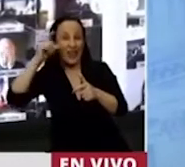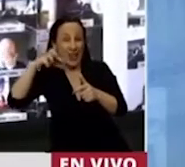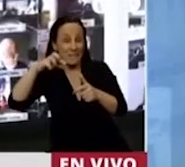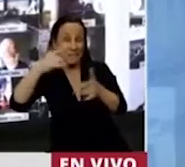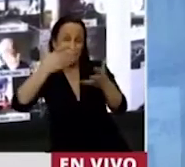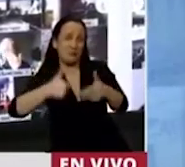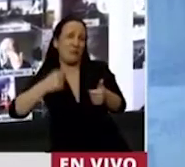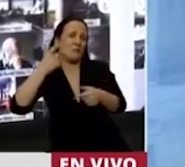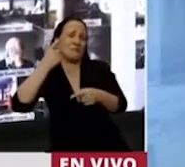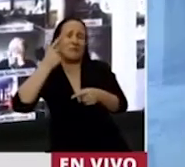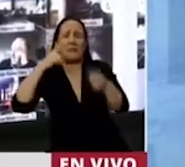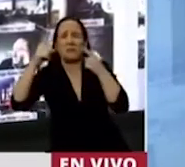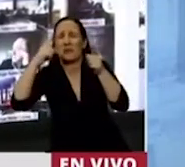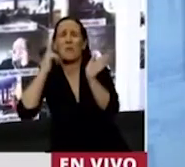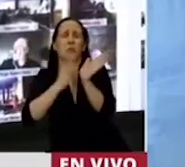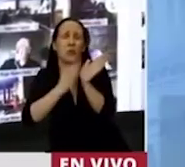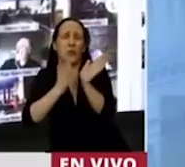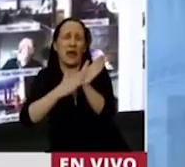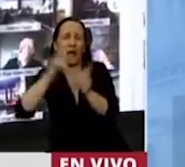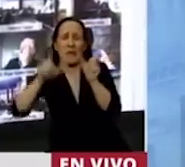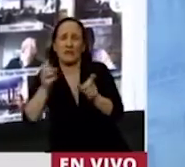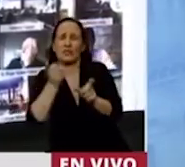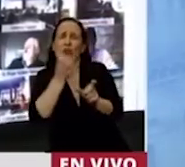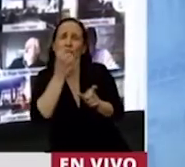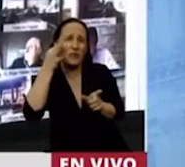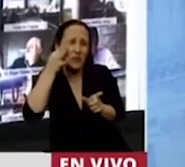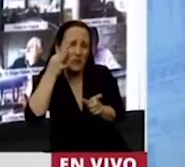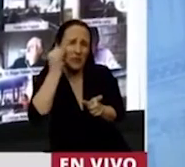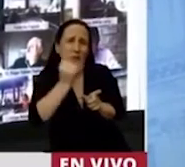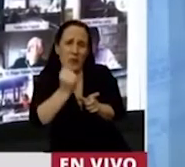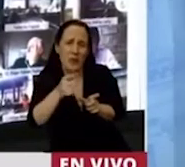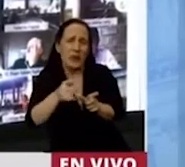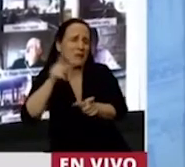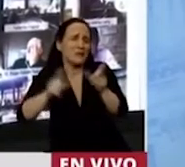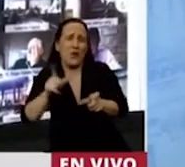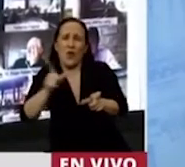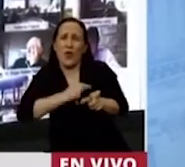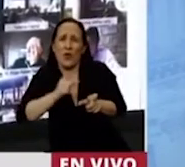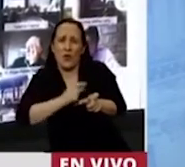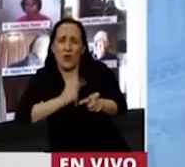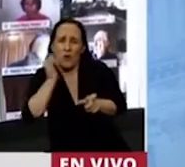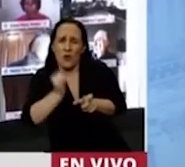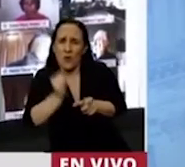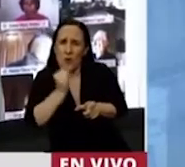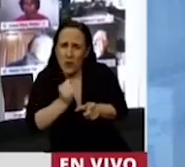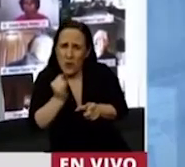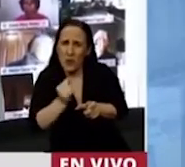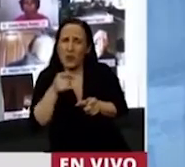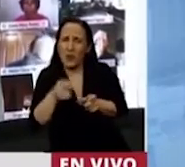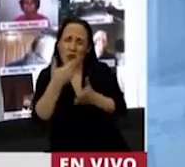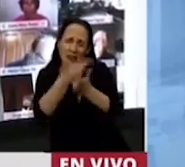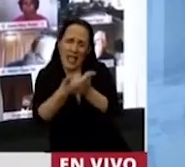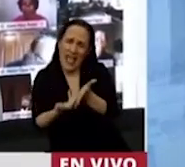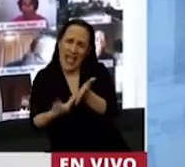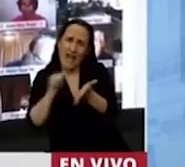de cientos de miles de casos de pruebas, testimonios, el dolor que sustentaba